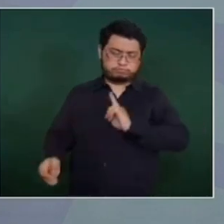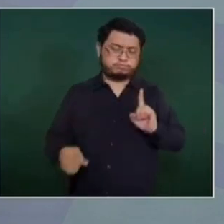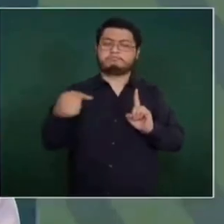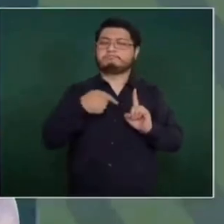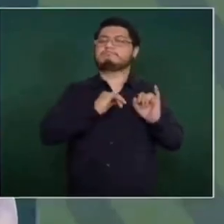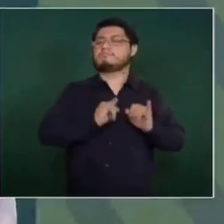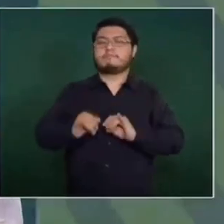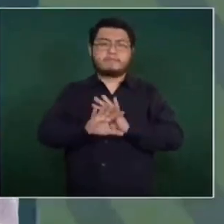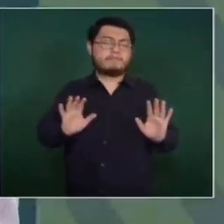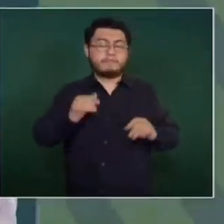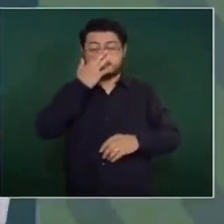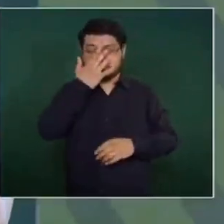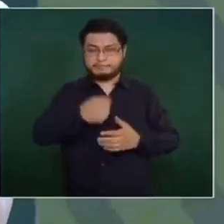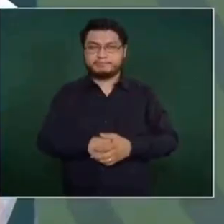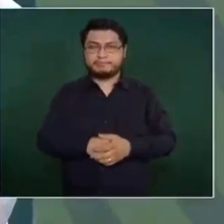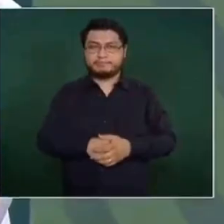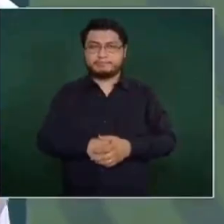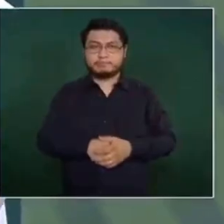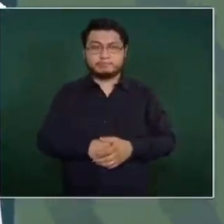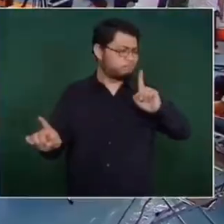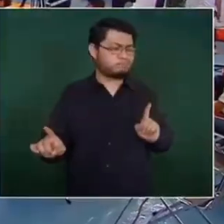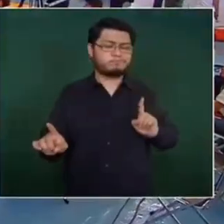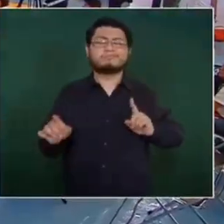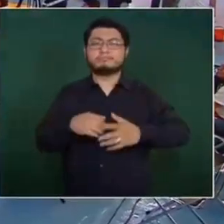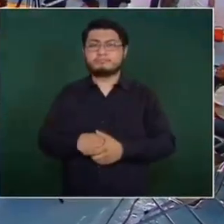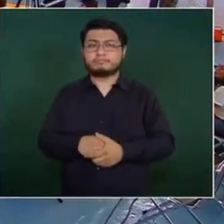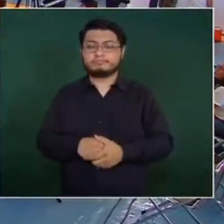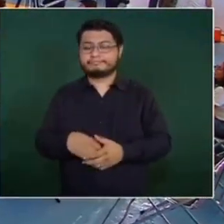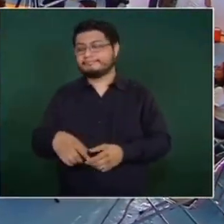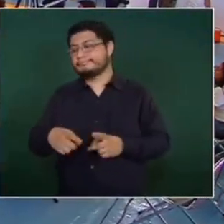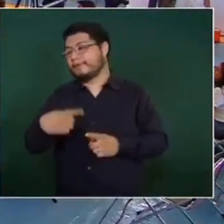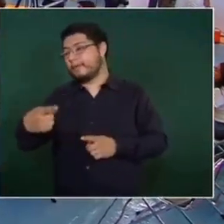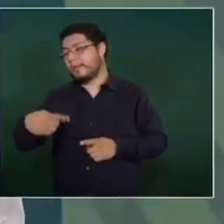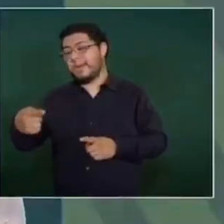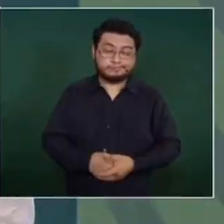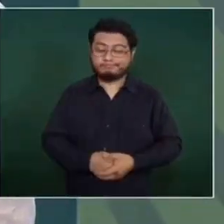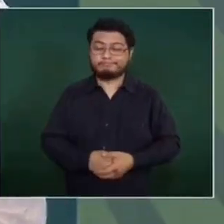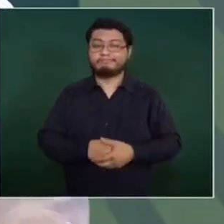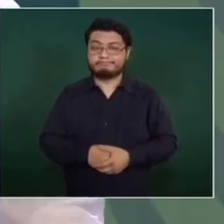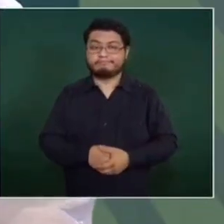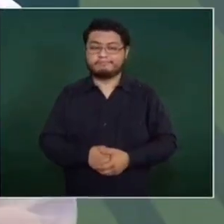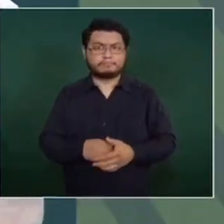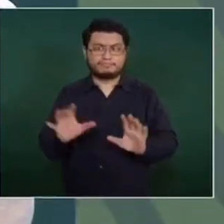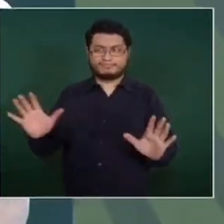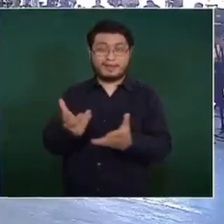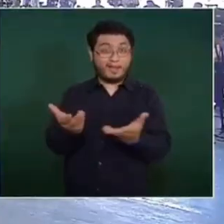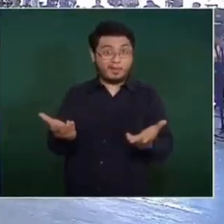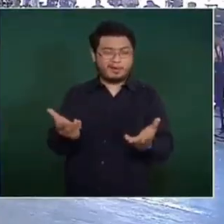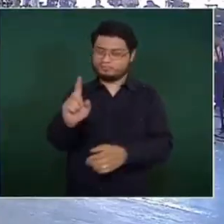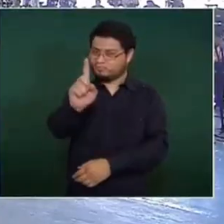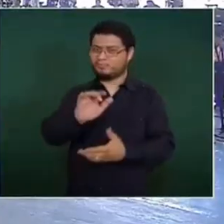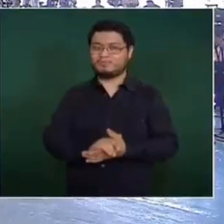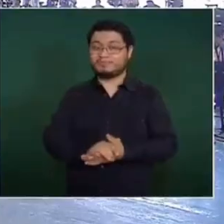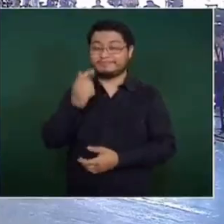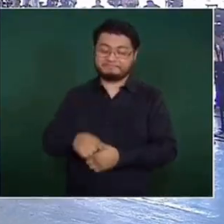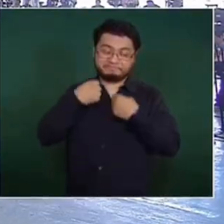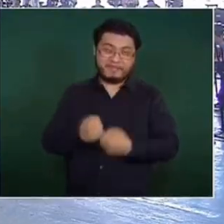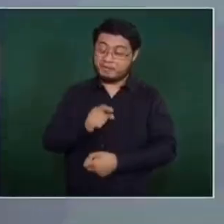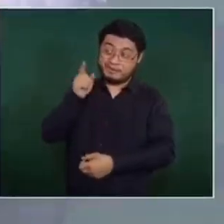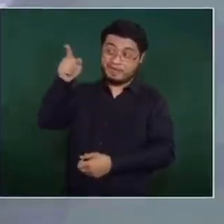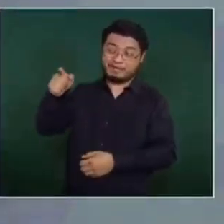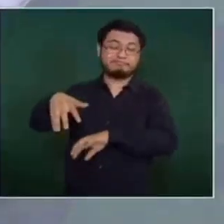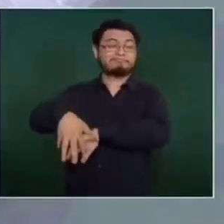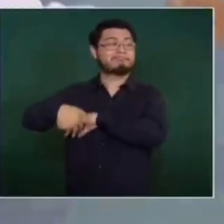que incluso repudiaban a los partidos. Puro choro, mareador. Y ahora no, ahí van a estar agarrados de la mano,